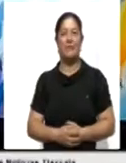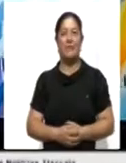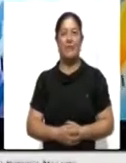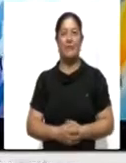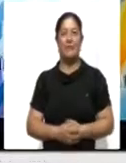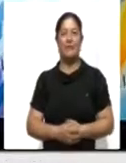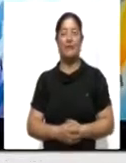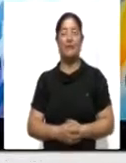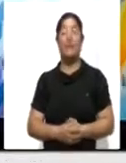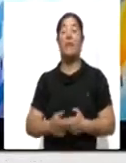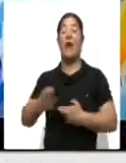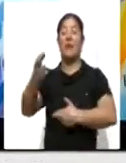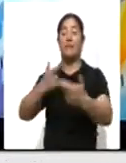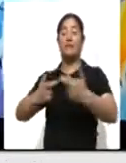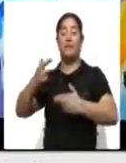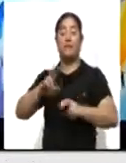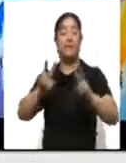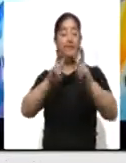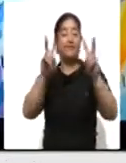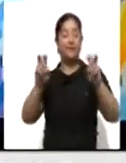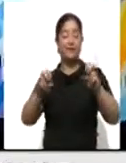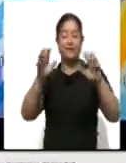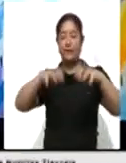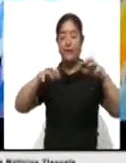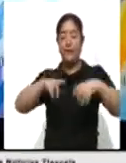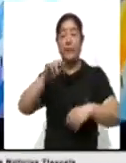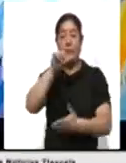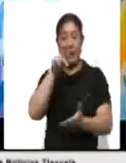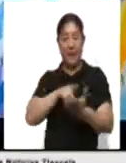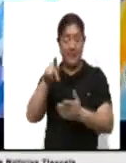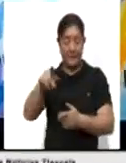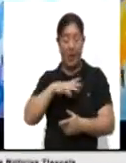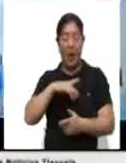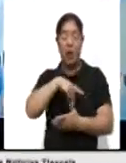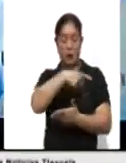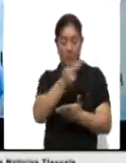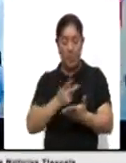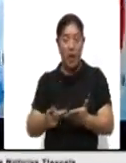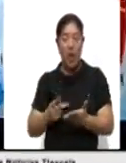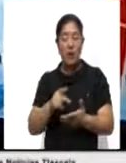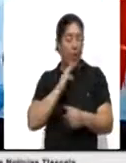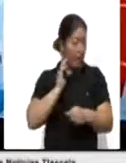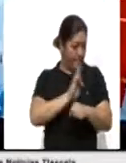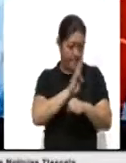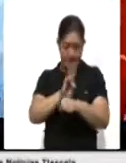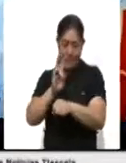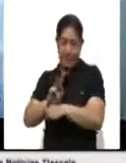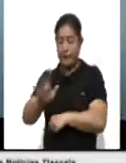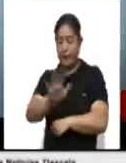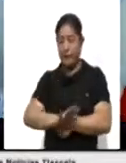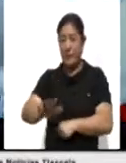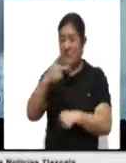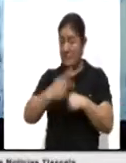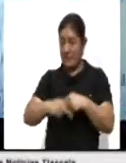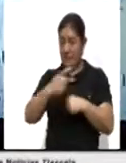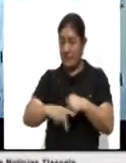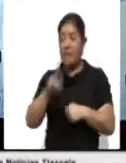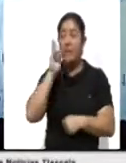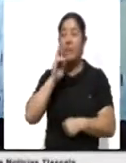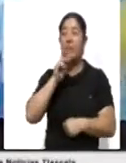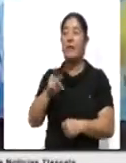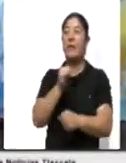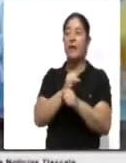Y regresamos con el tema de las lluvias. En Apisaco se puso en marcha un plan de monitoreo en zonas de riesgo. Veamos la información.